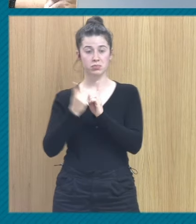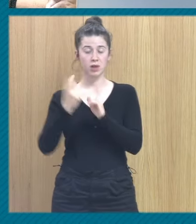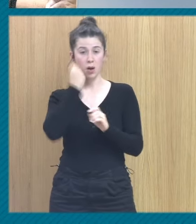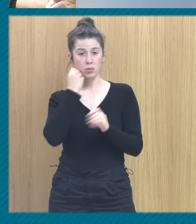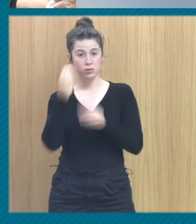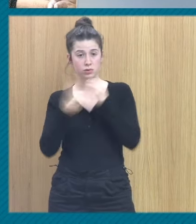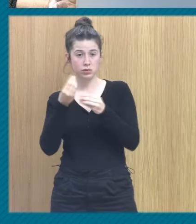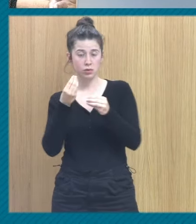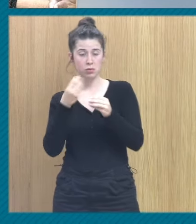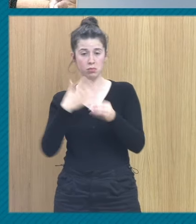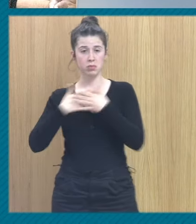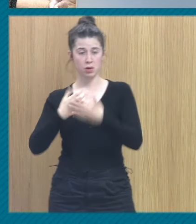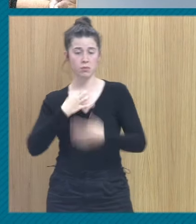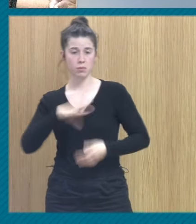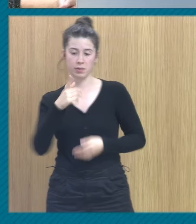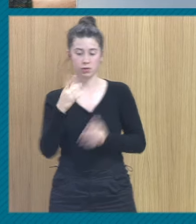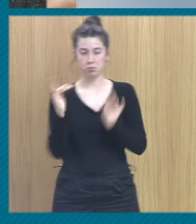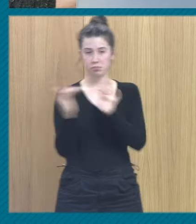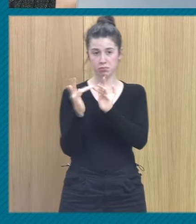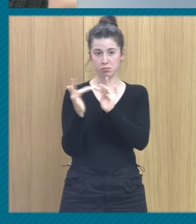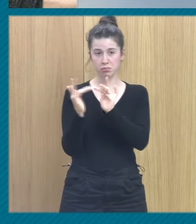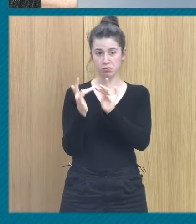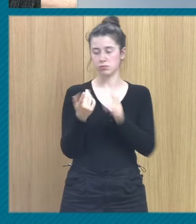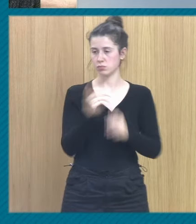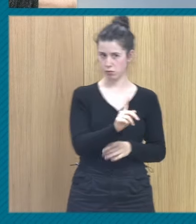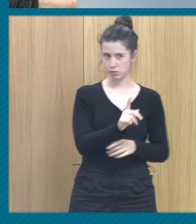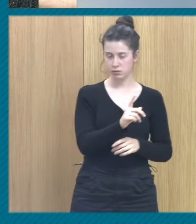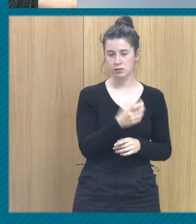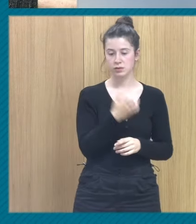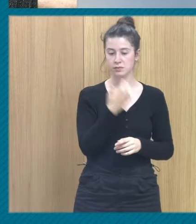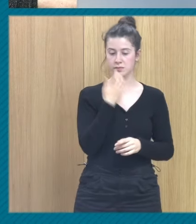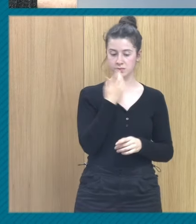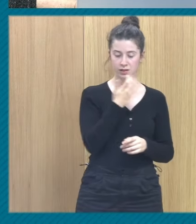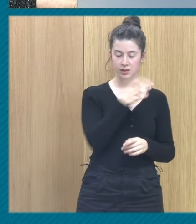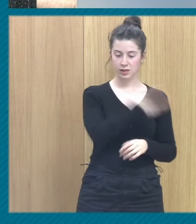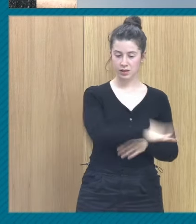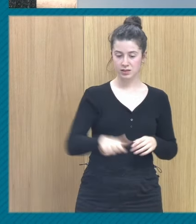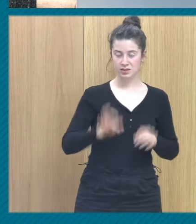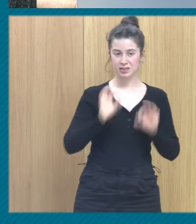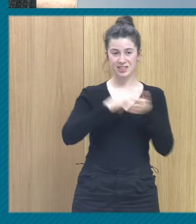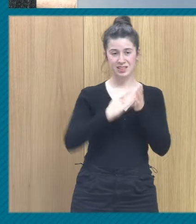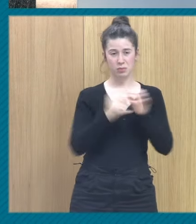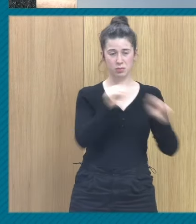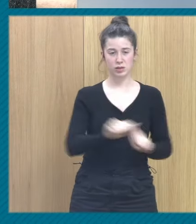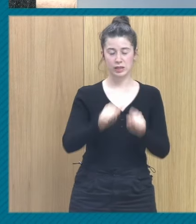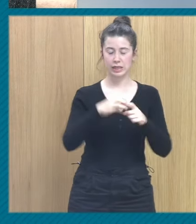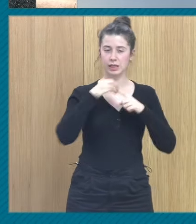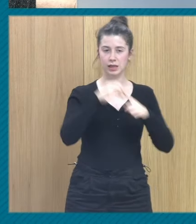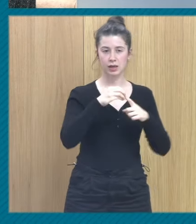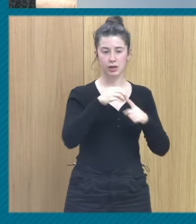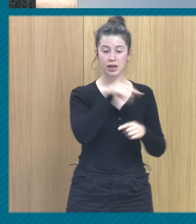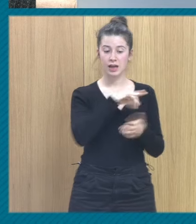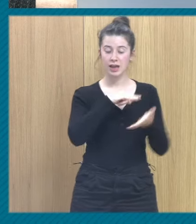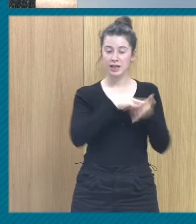quedar al lado de esa persona? no porque una cosa es de hecho esto con los niños que sistema de protección es clave los niños no están en el sistema de